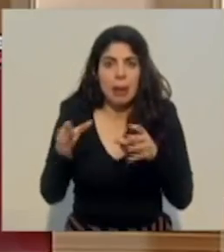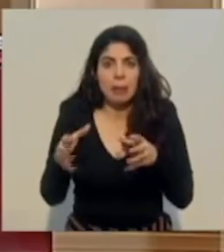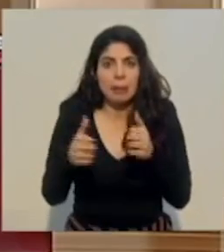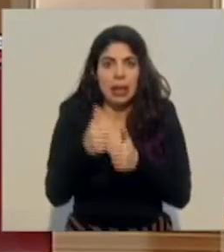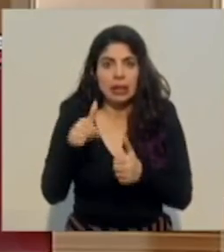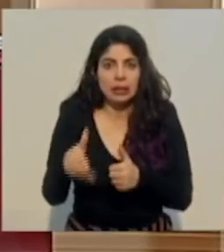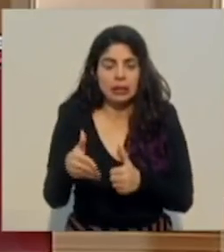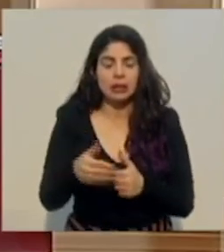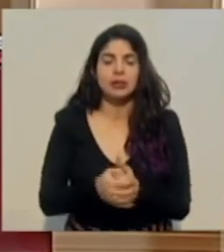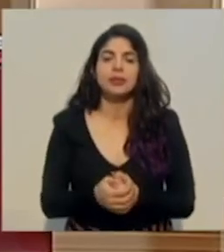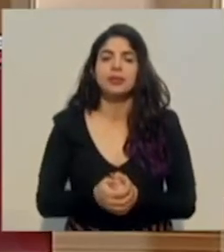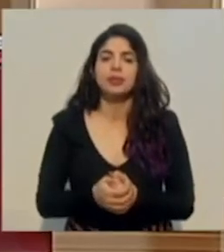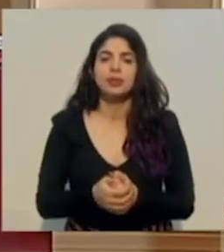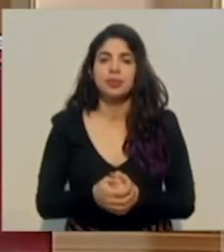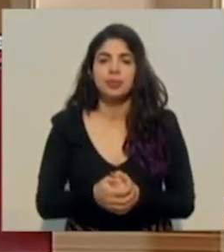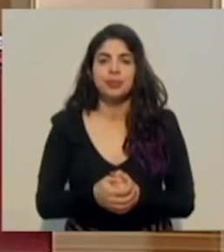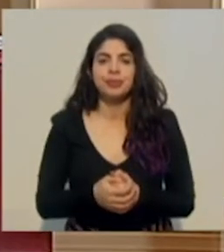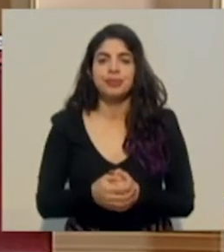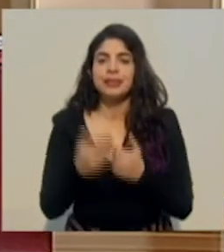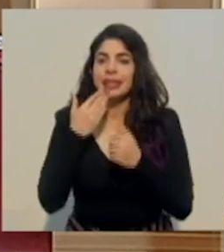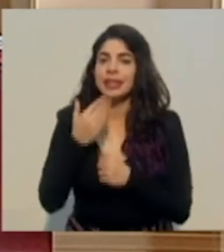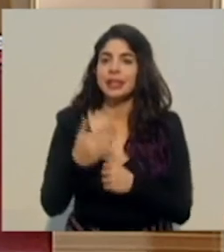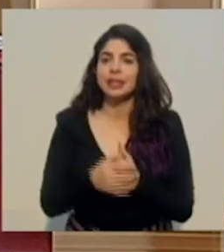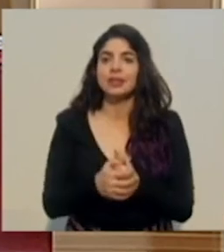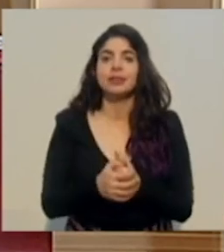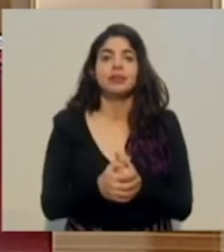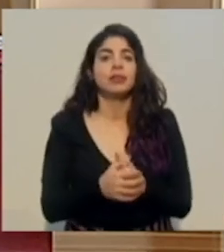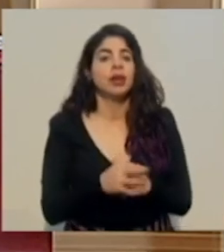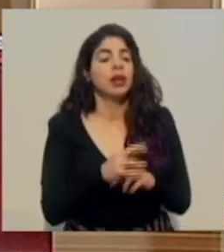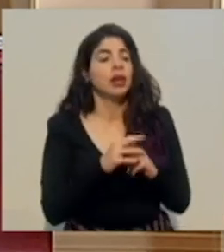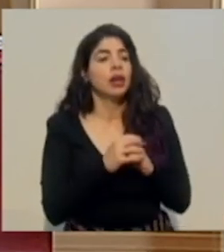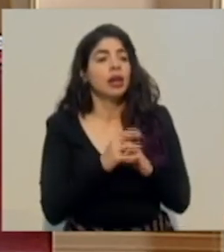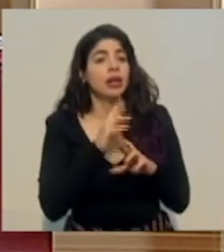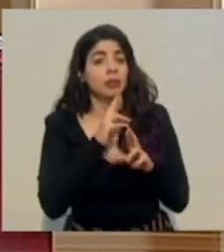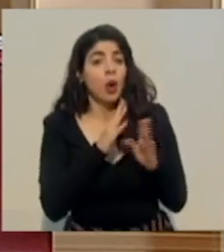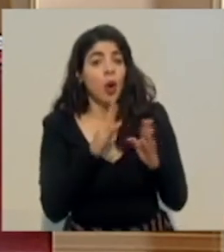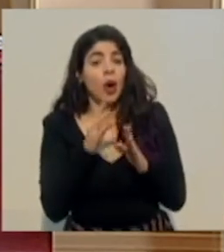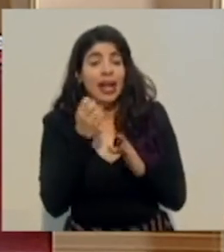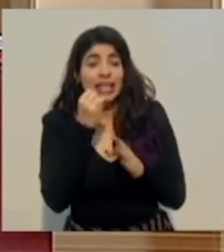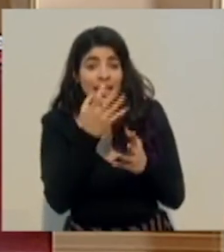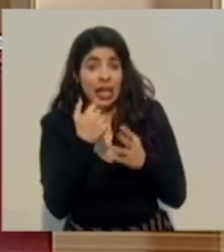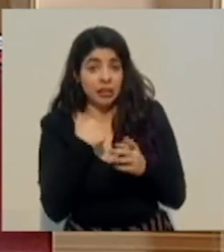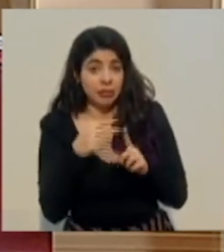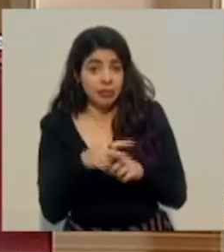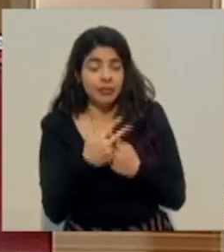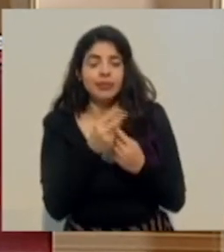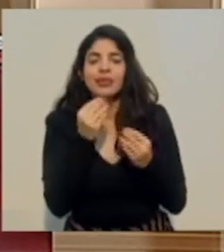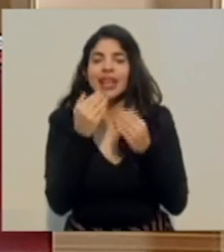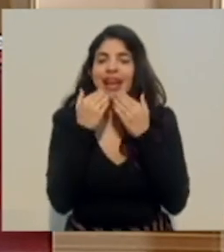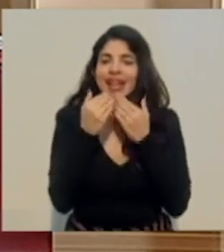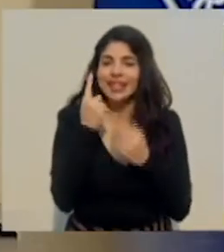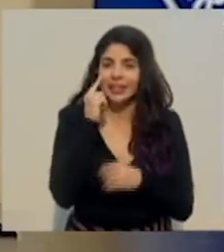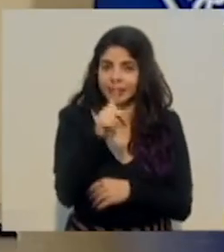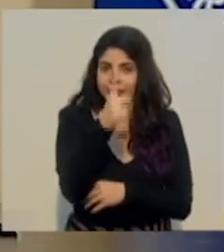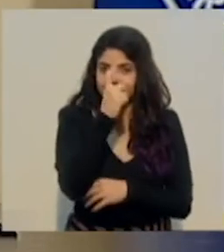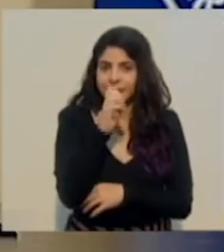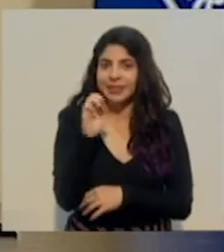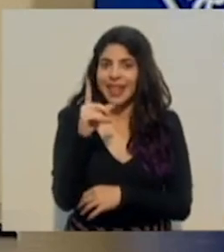Gracias. Si quiere, yo empiezo. Bueno, muchísimas gracias por la pregunta, don Edgar. En realidad,